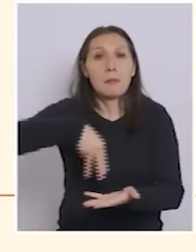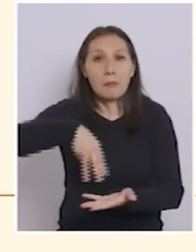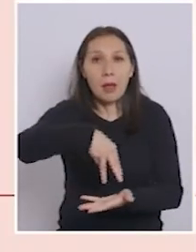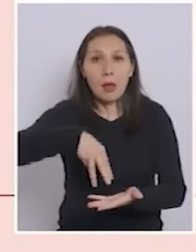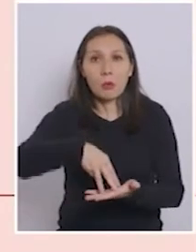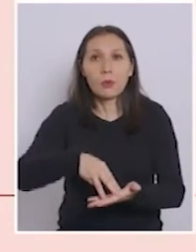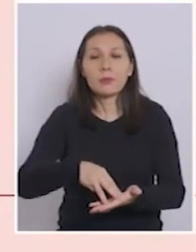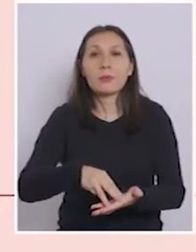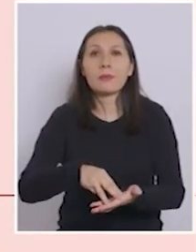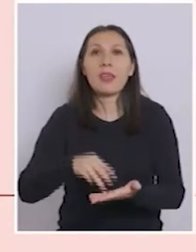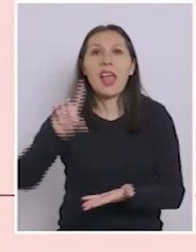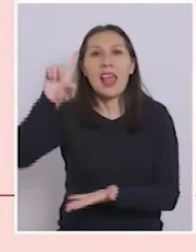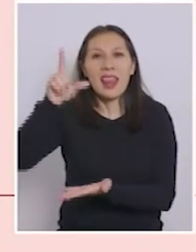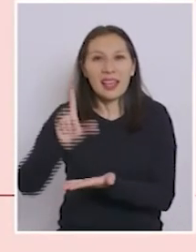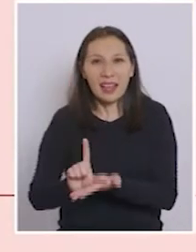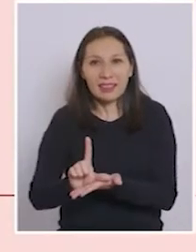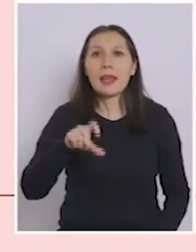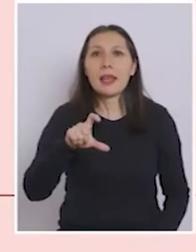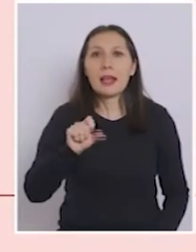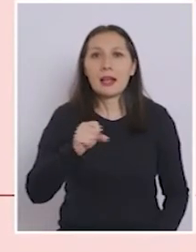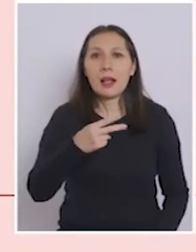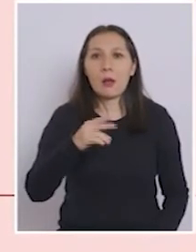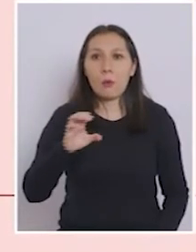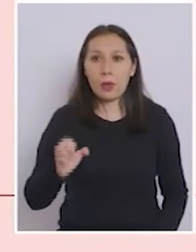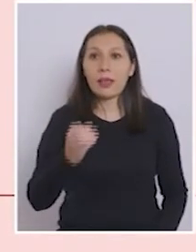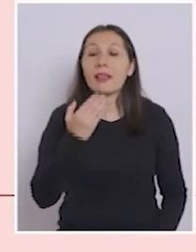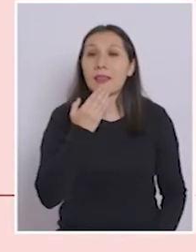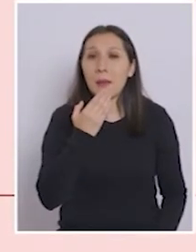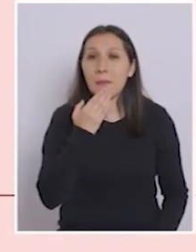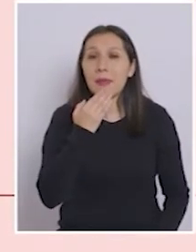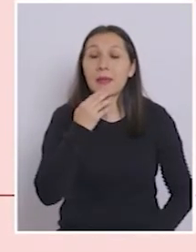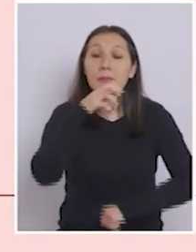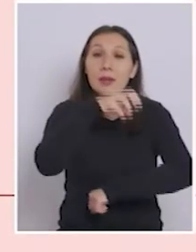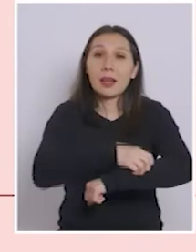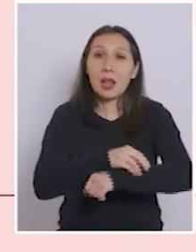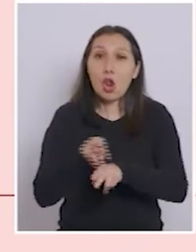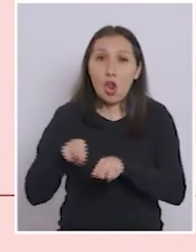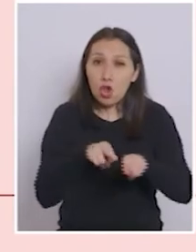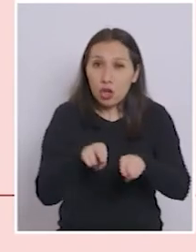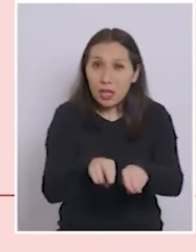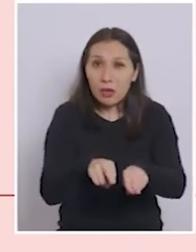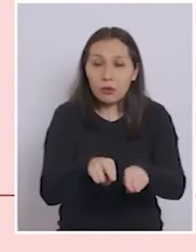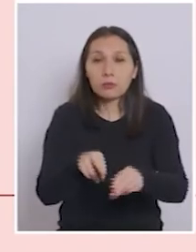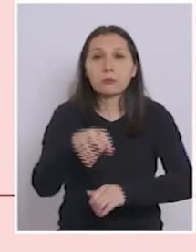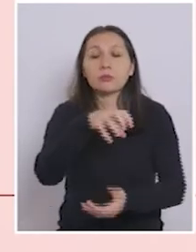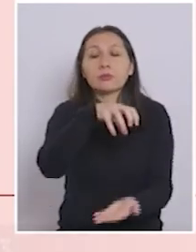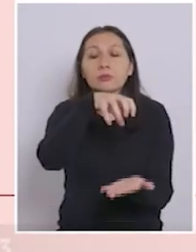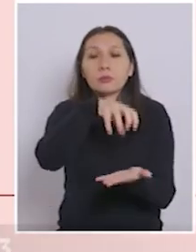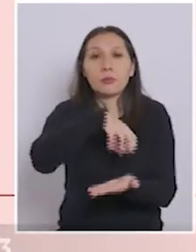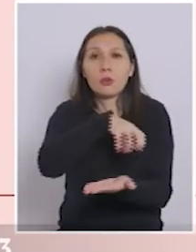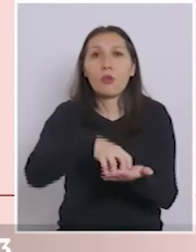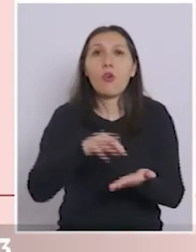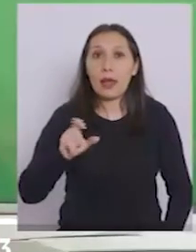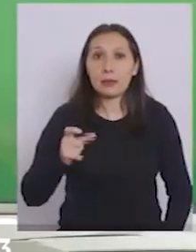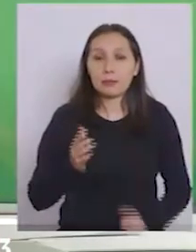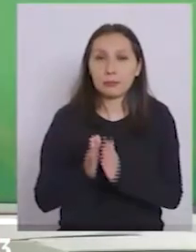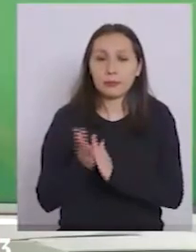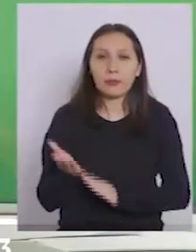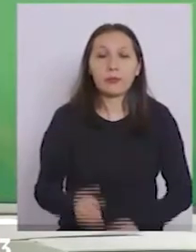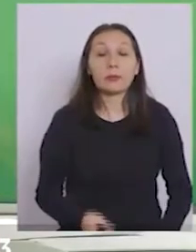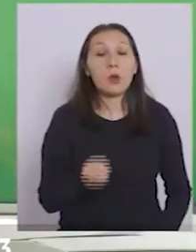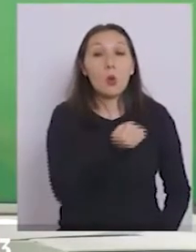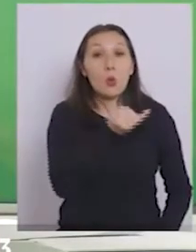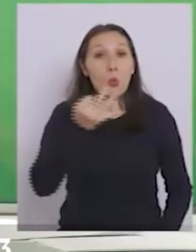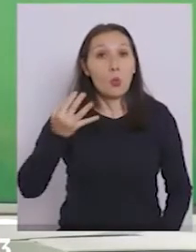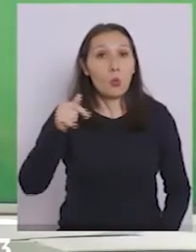comunas de Licantén y Pencaue. Y en la región de Los Ríos, las comunas de Futrono y Mariquina. En cuanto a